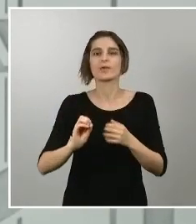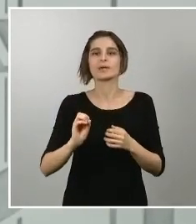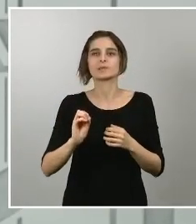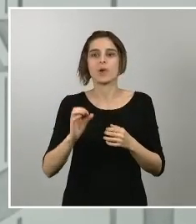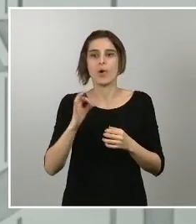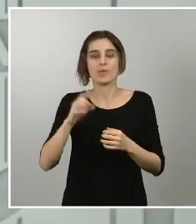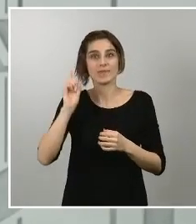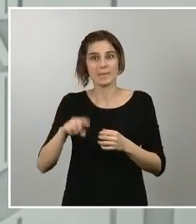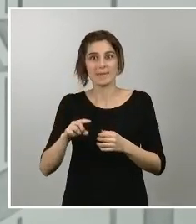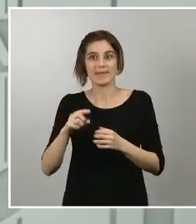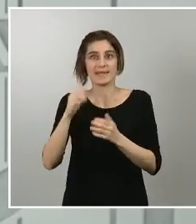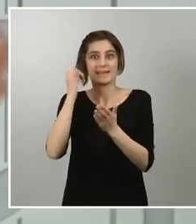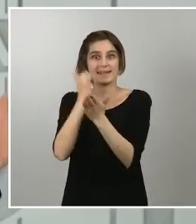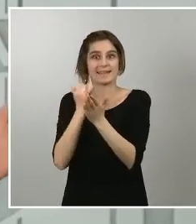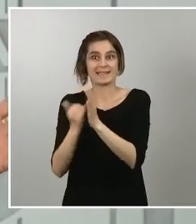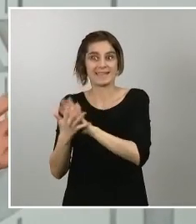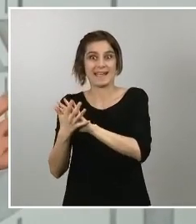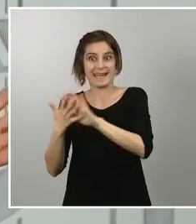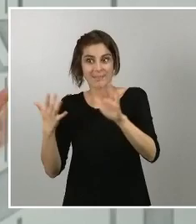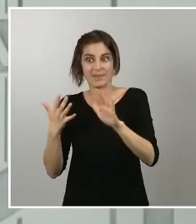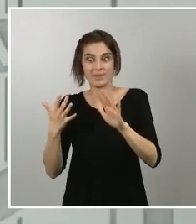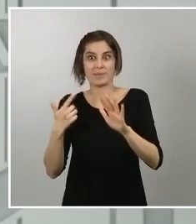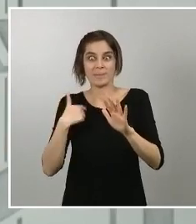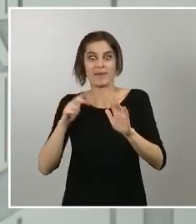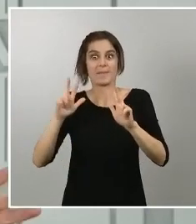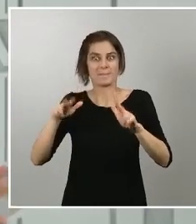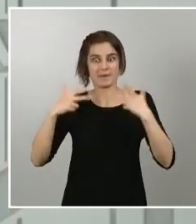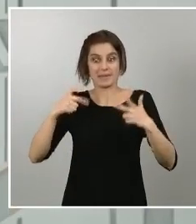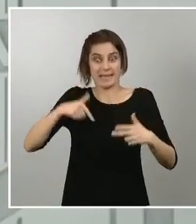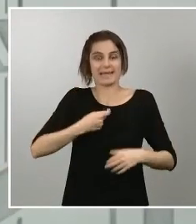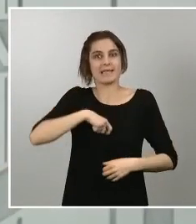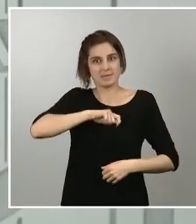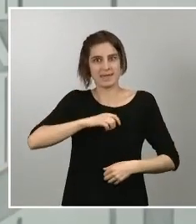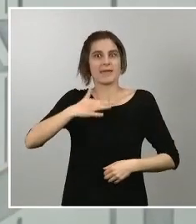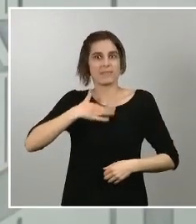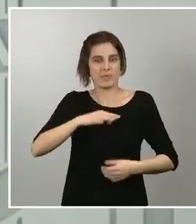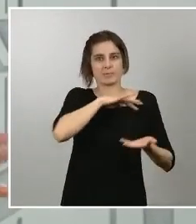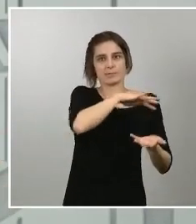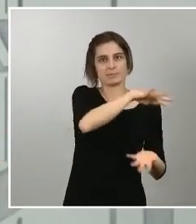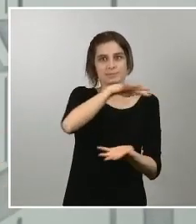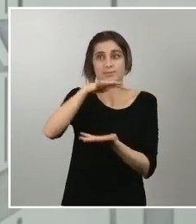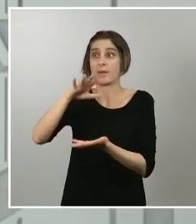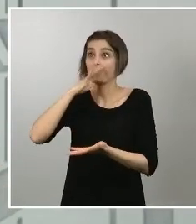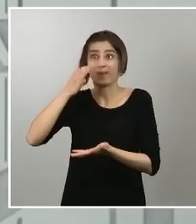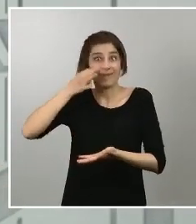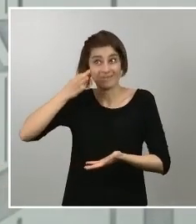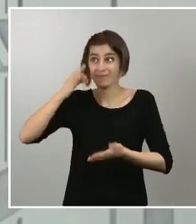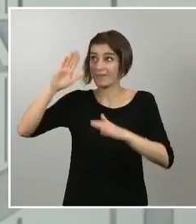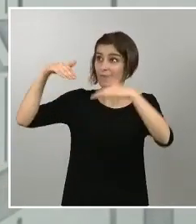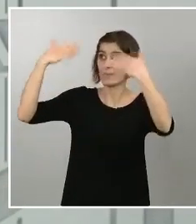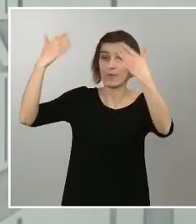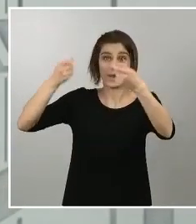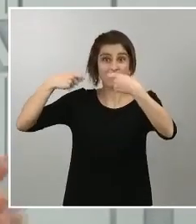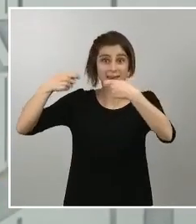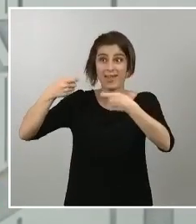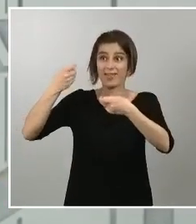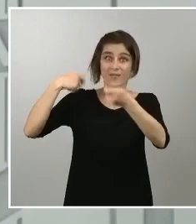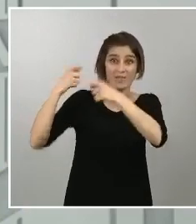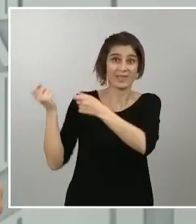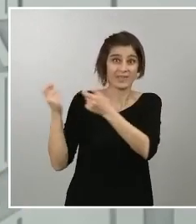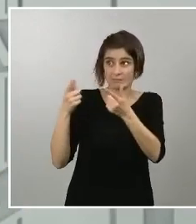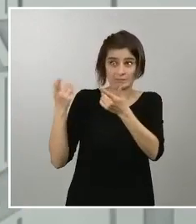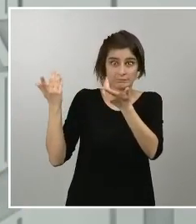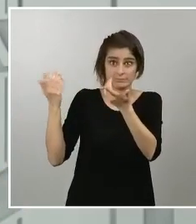nuestras necesidades nacionales puesto que el mercado exterior está prácticamente cerrado está prácticamente se queda